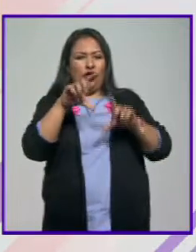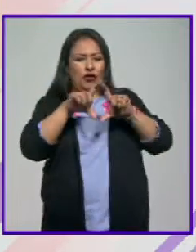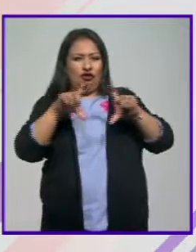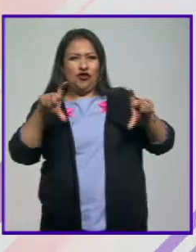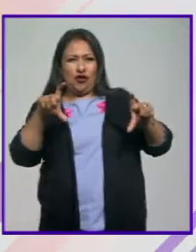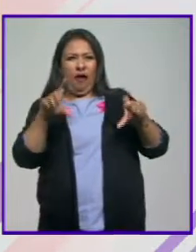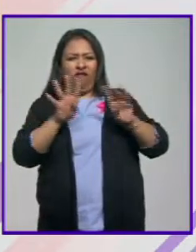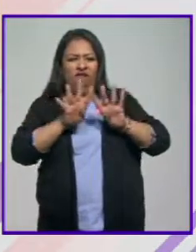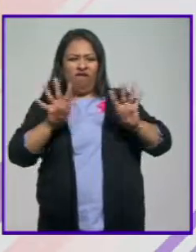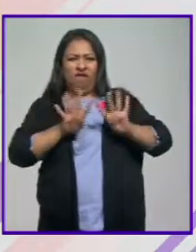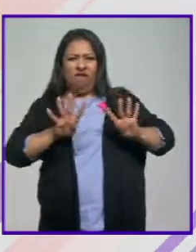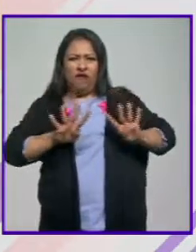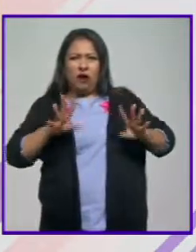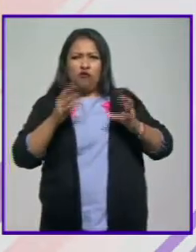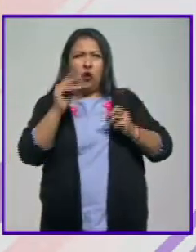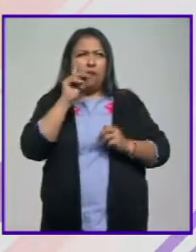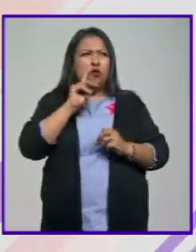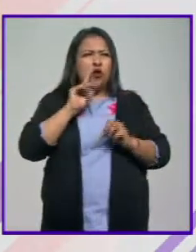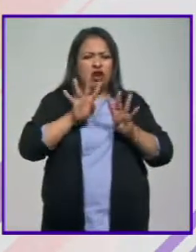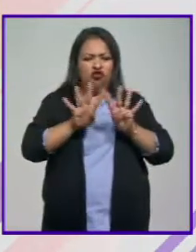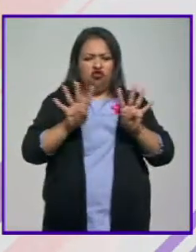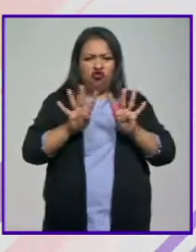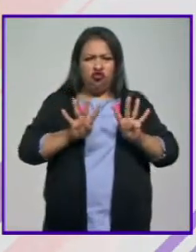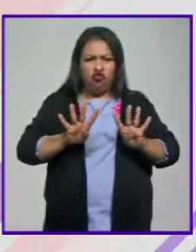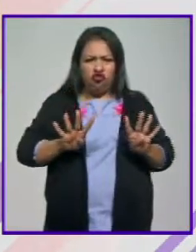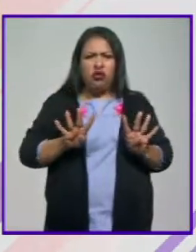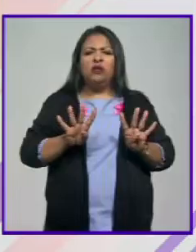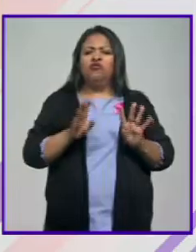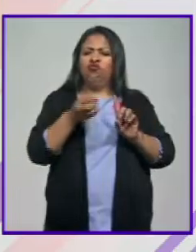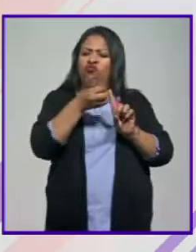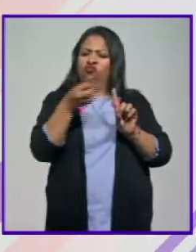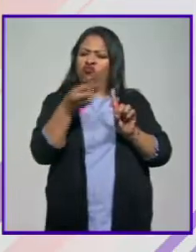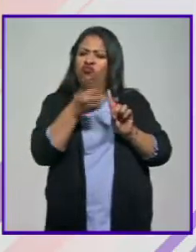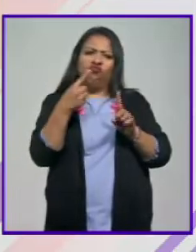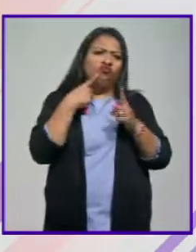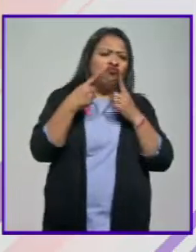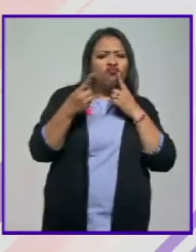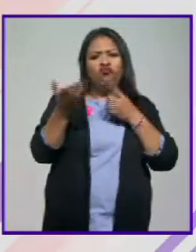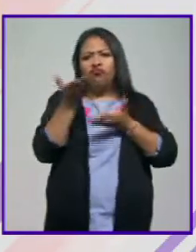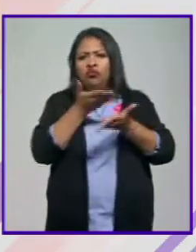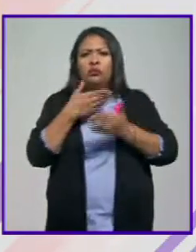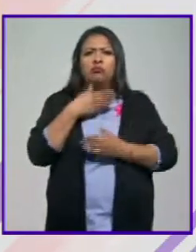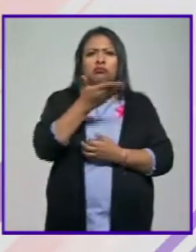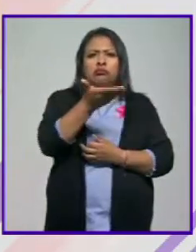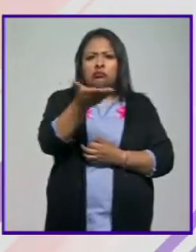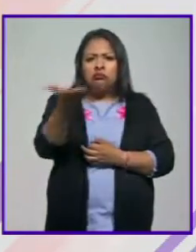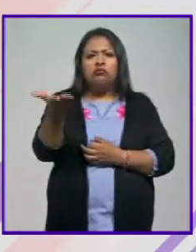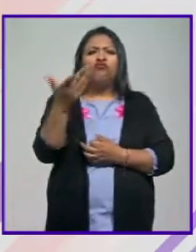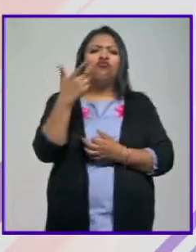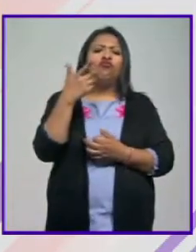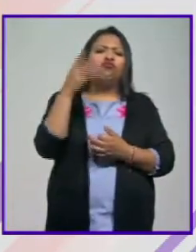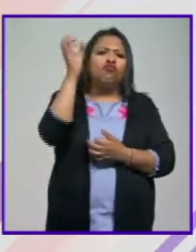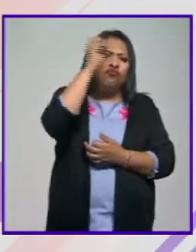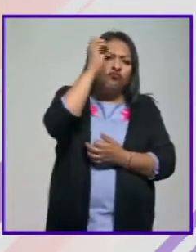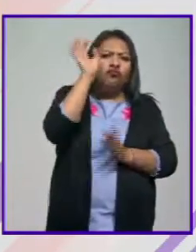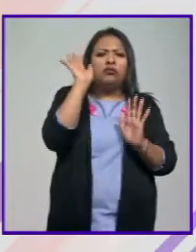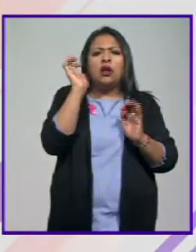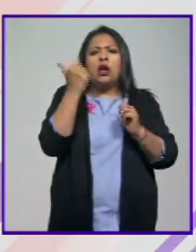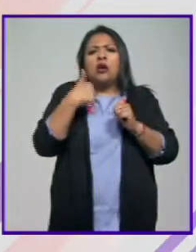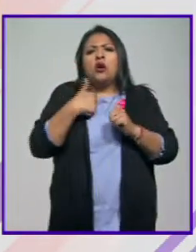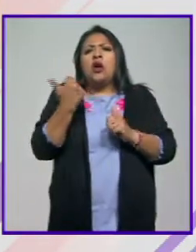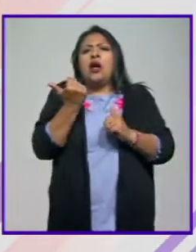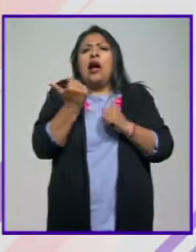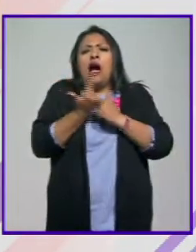cartel, donde se ven muchas mujeres juntas, ordenadas, discutiendo, pidiendo, comentando lo que les hace